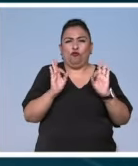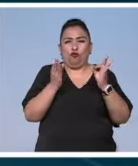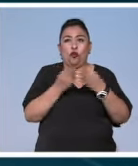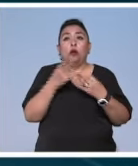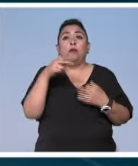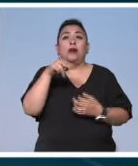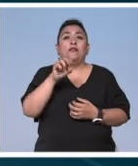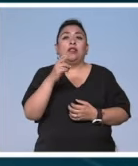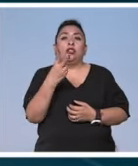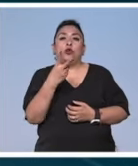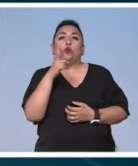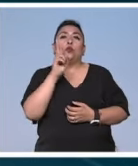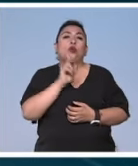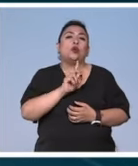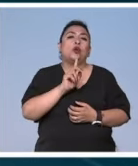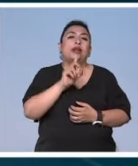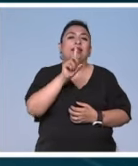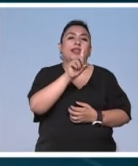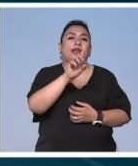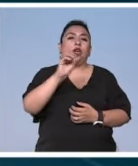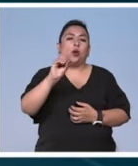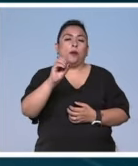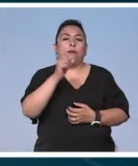Noticias 22, Diana Obispo.